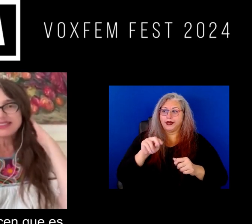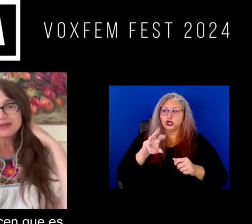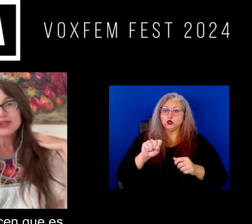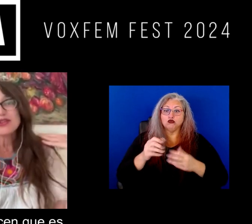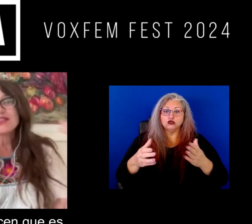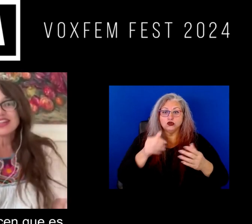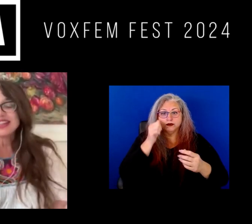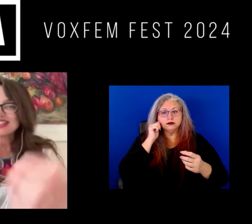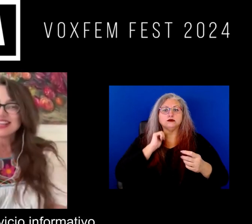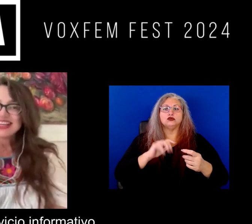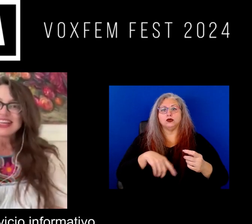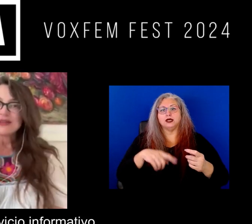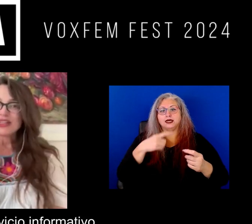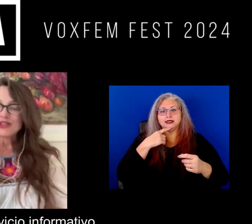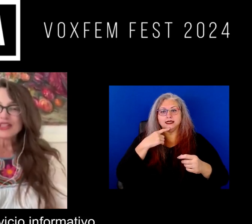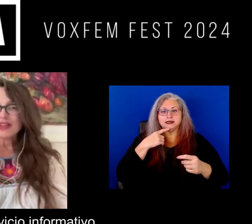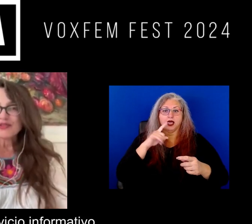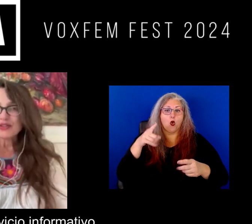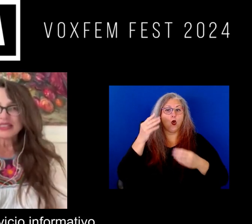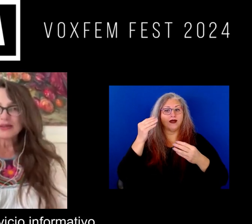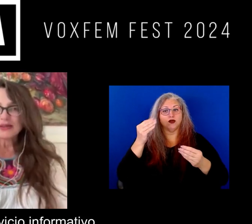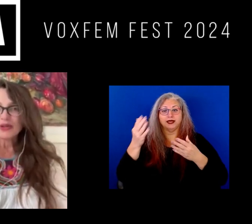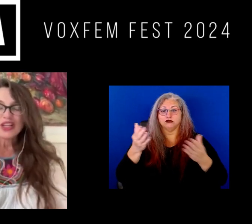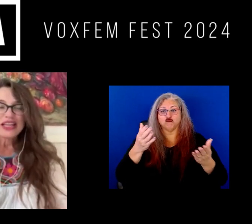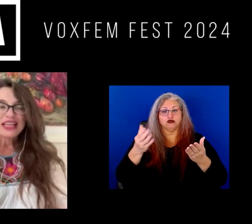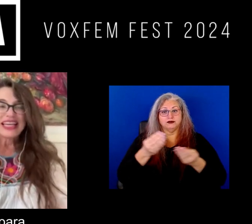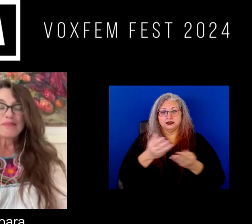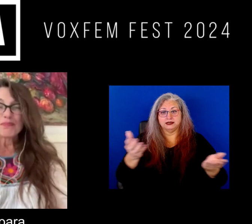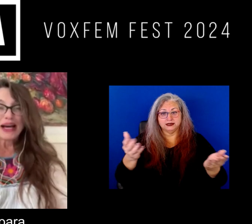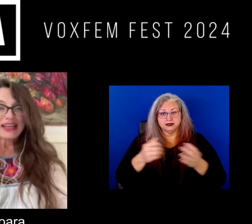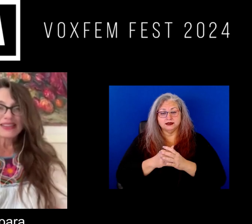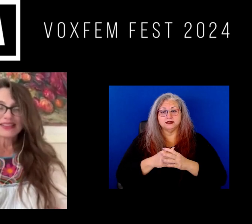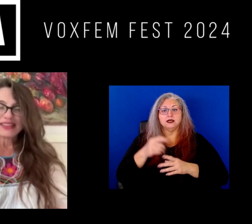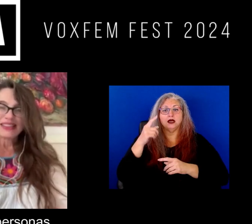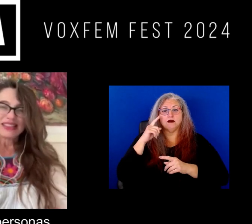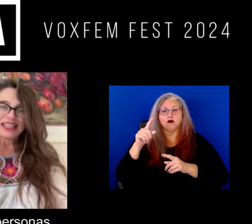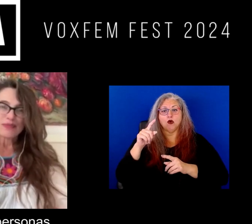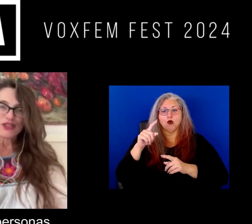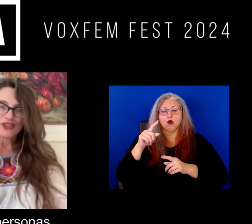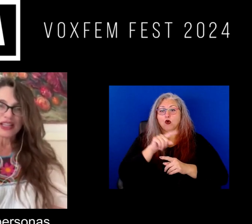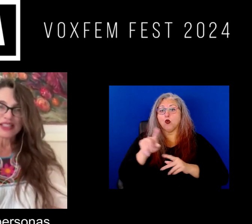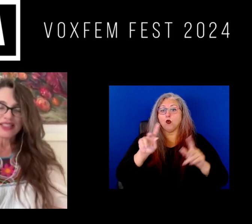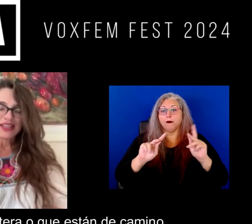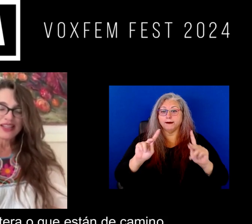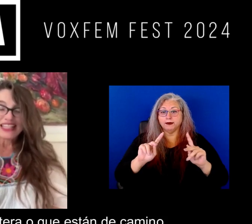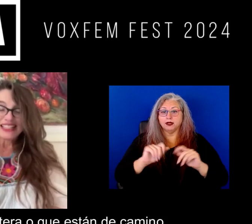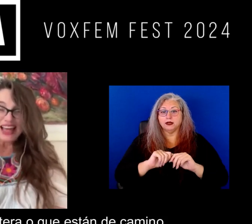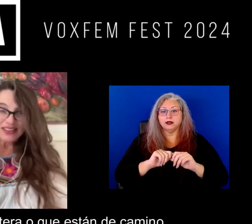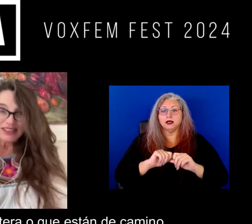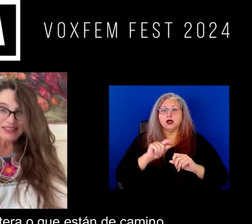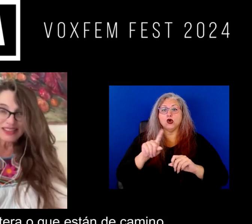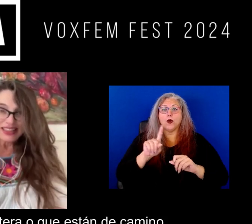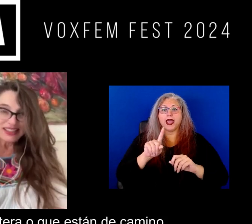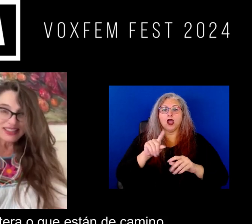informativo eso dicen que es el único servicio informativo para las personas que